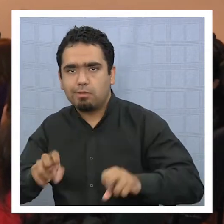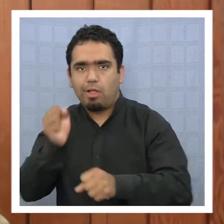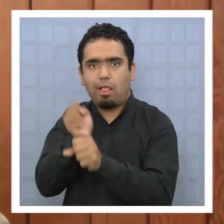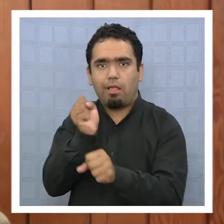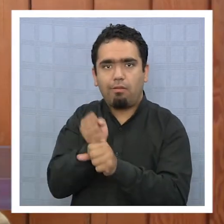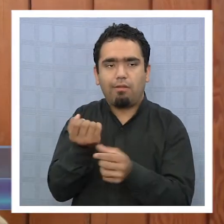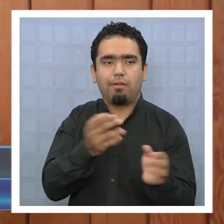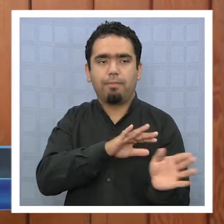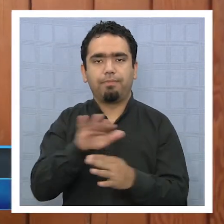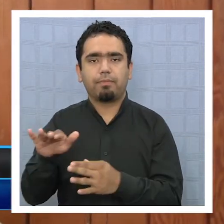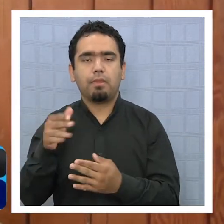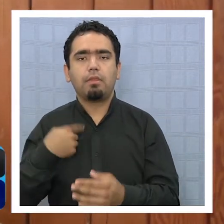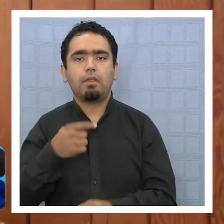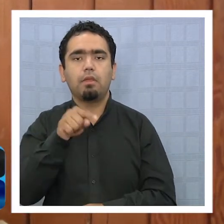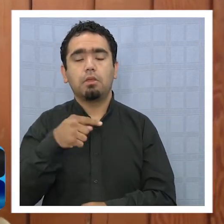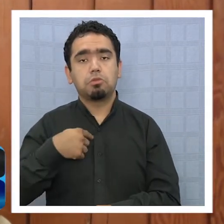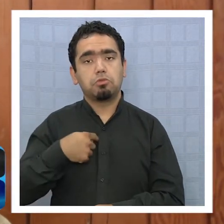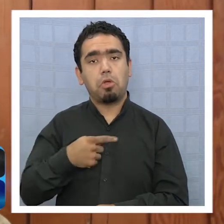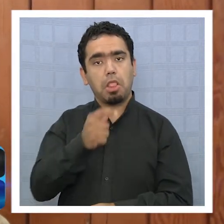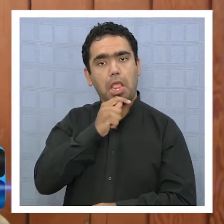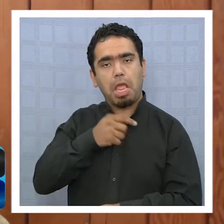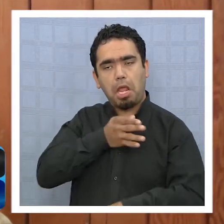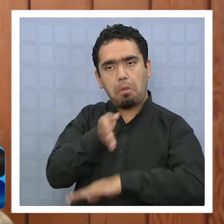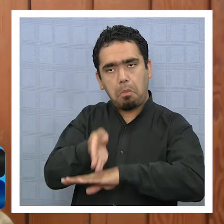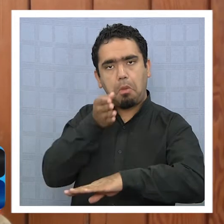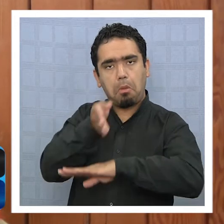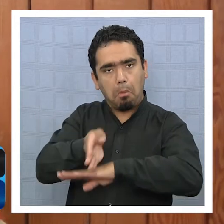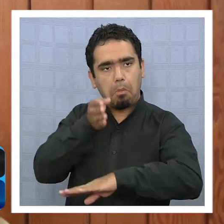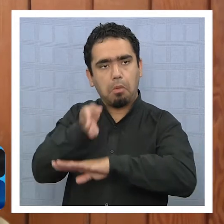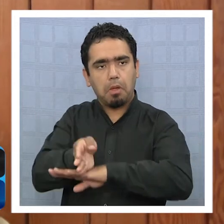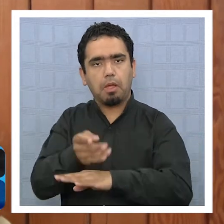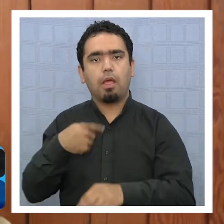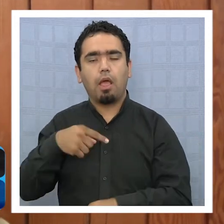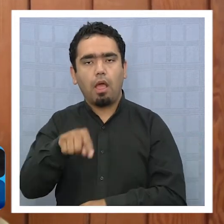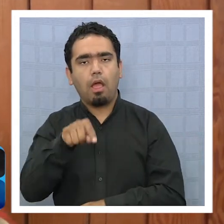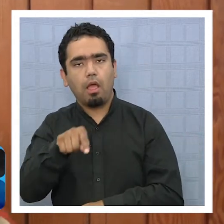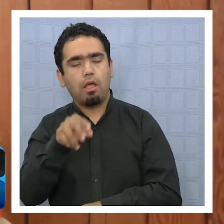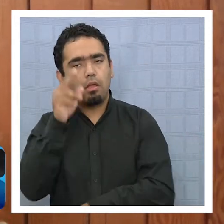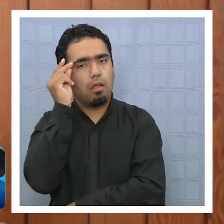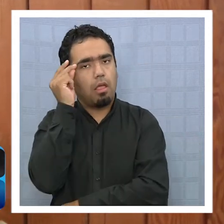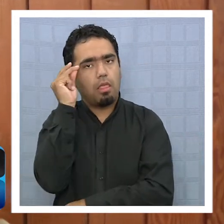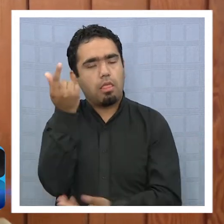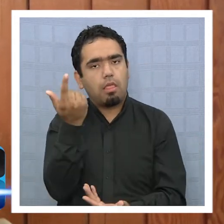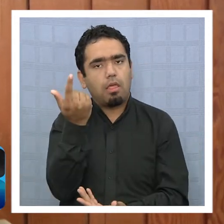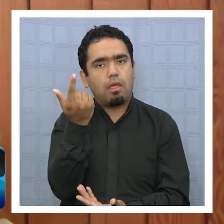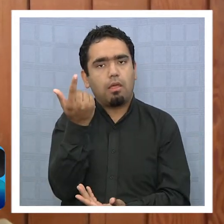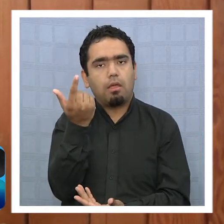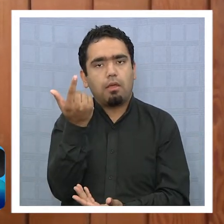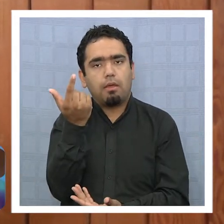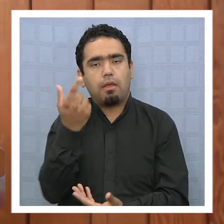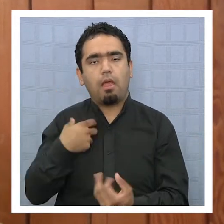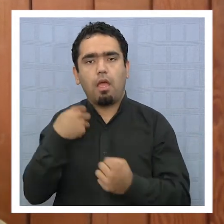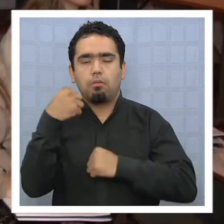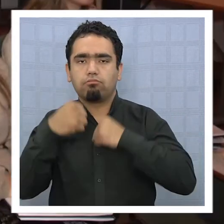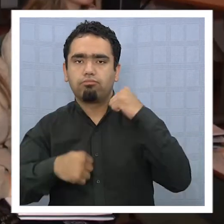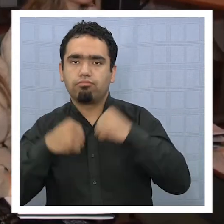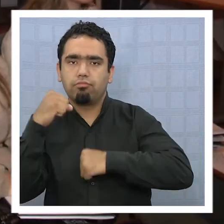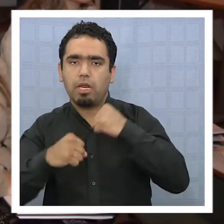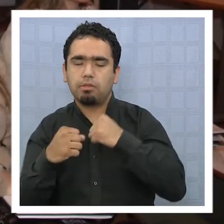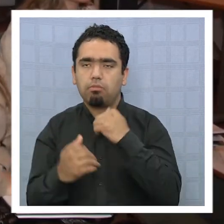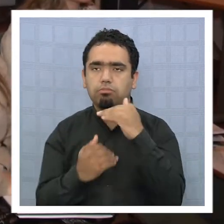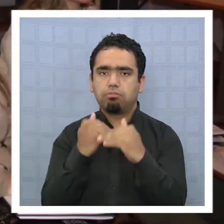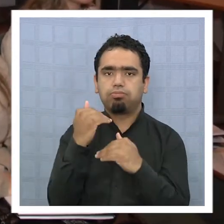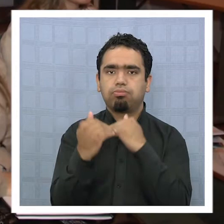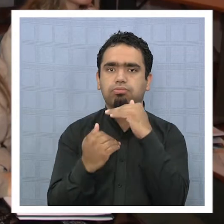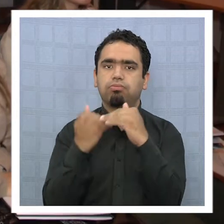y empecé a venir a estos talleres. De ahí nació la idea de ser una emprendedora y